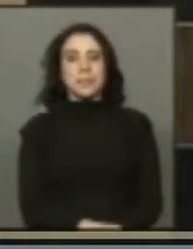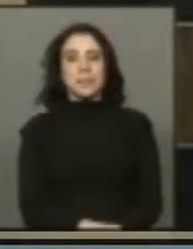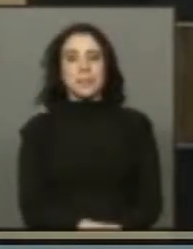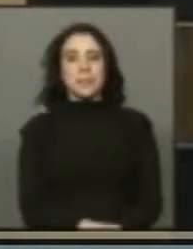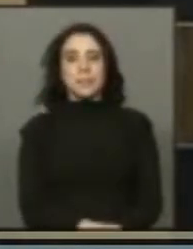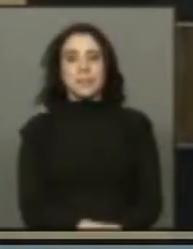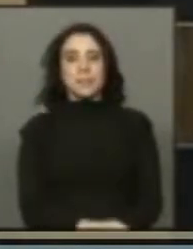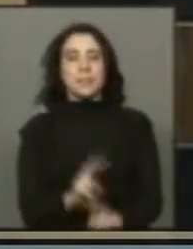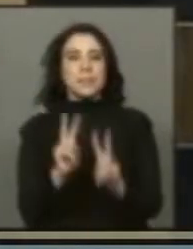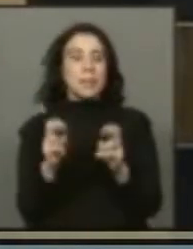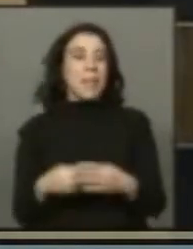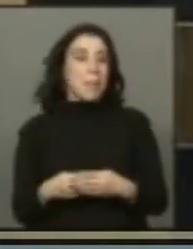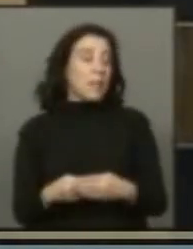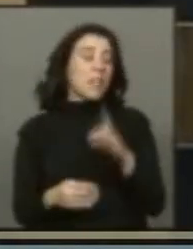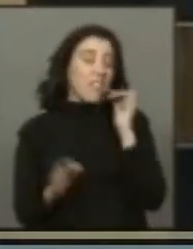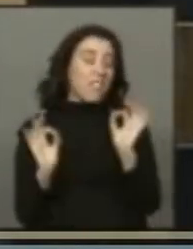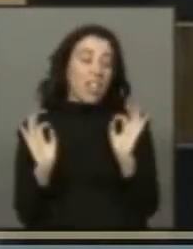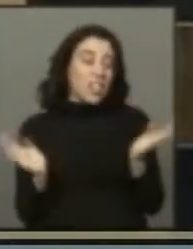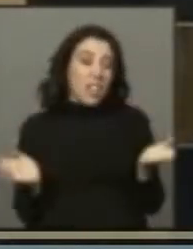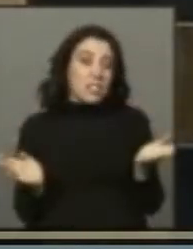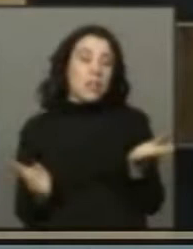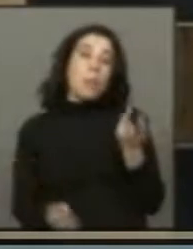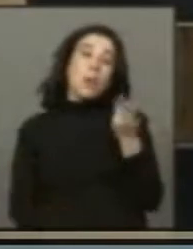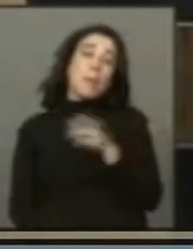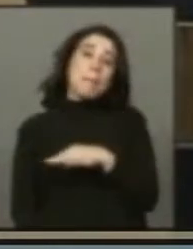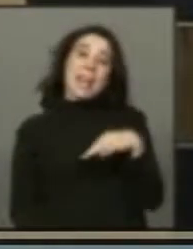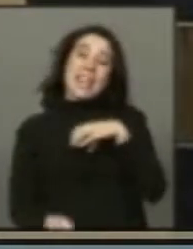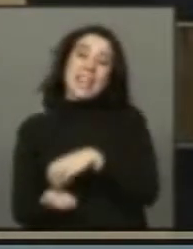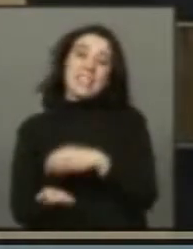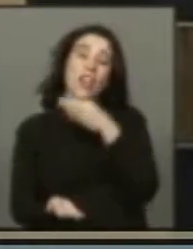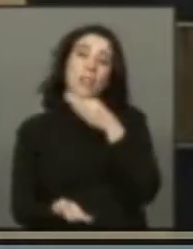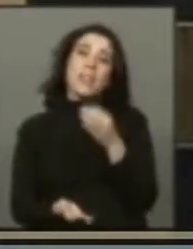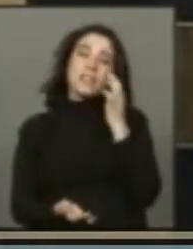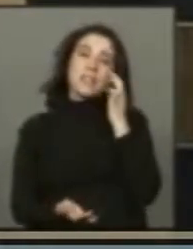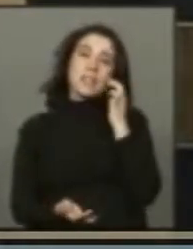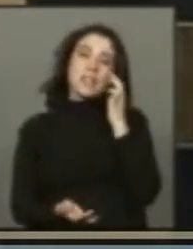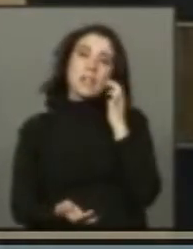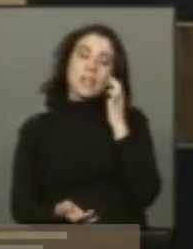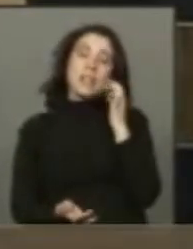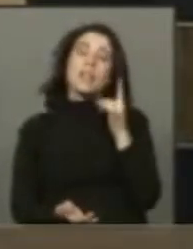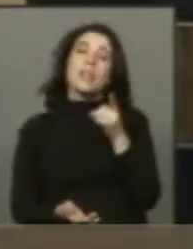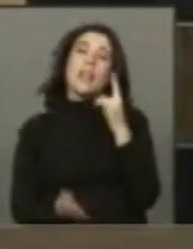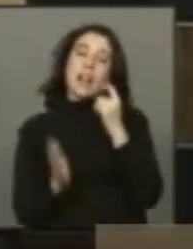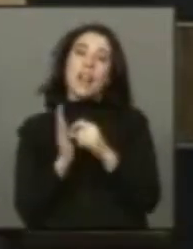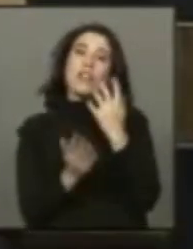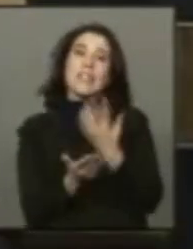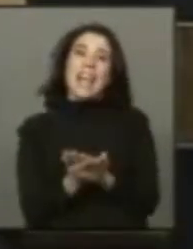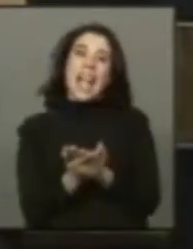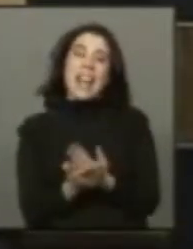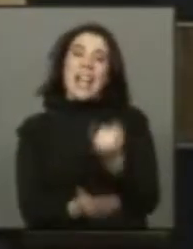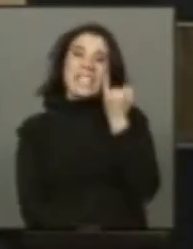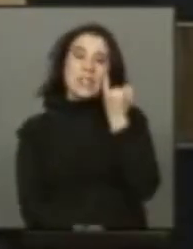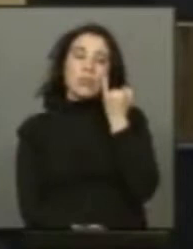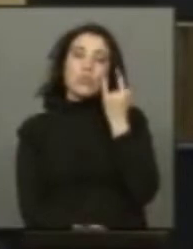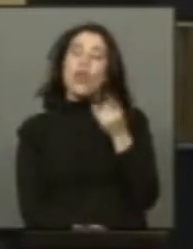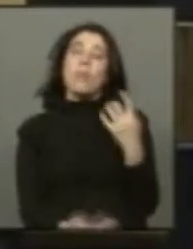en relación al tema de la maternidad. Y fantástico que así sea, porque además el propio Ministerio contempla, ¿no es cierto?, y reconoce la existencia de esta institución como